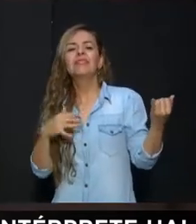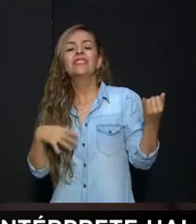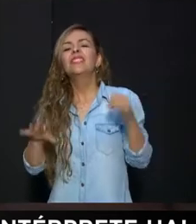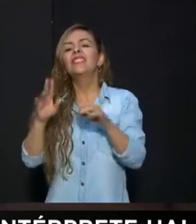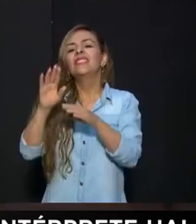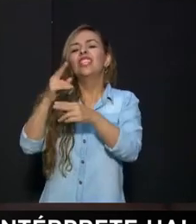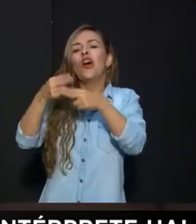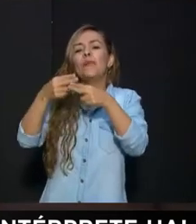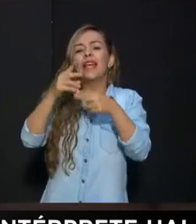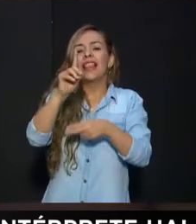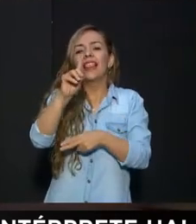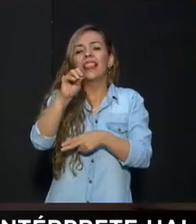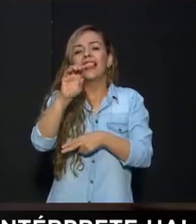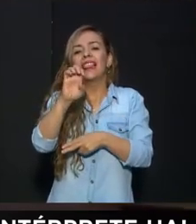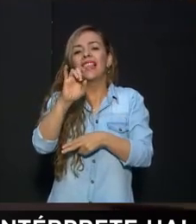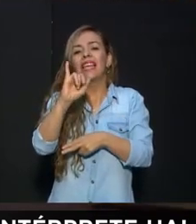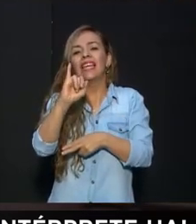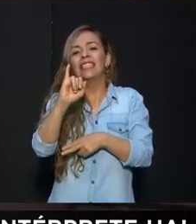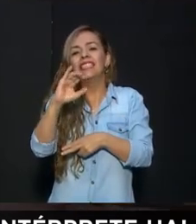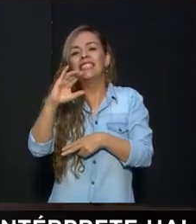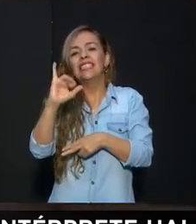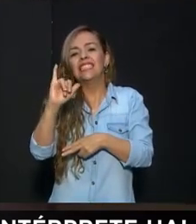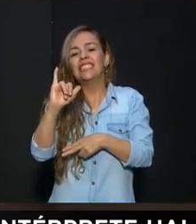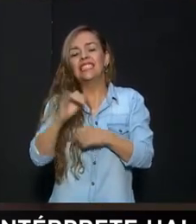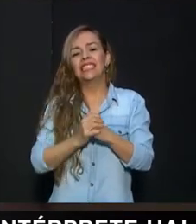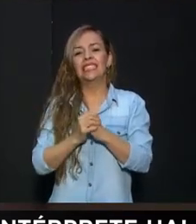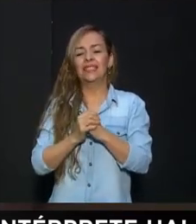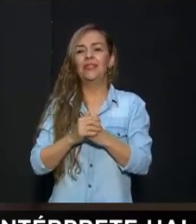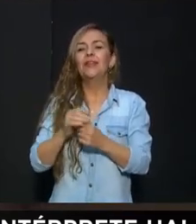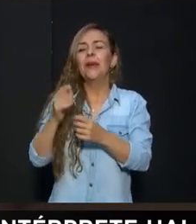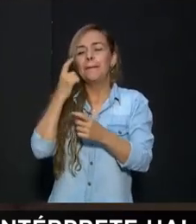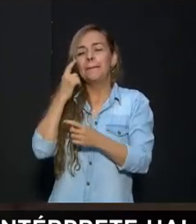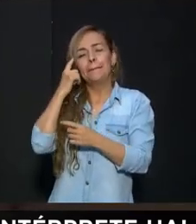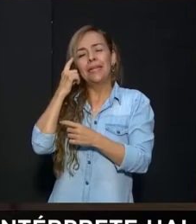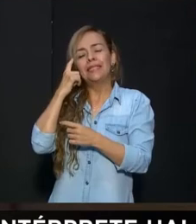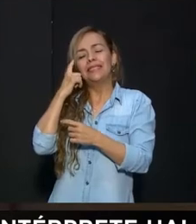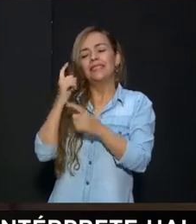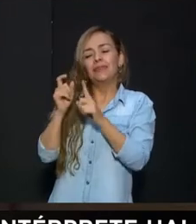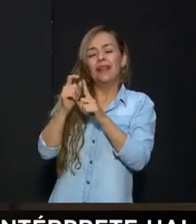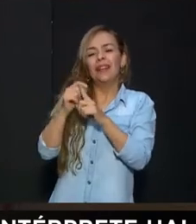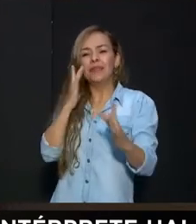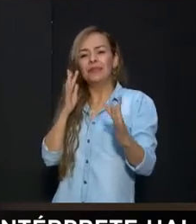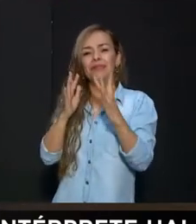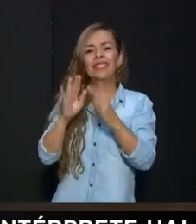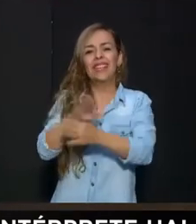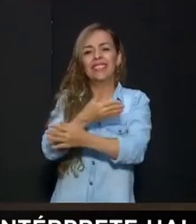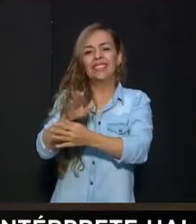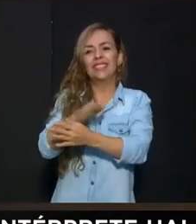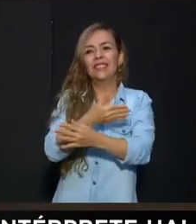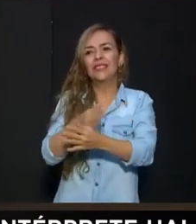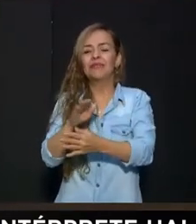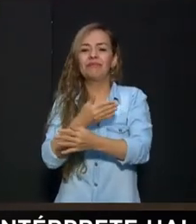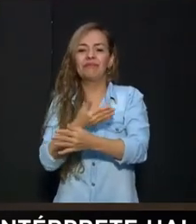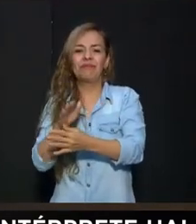con Daisy? Ay, no. Y don Antonio, ¿qué rima con Claritza? Está dura. A ver qué sona la